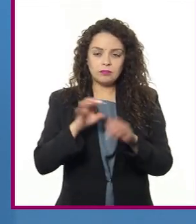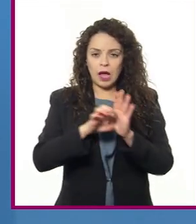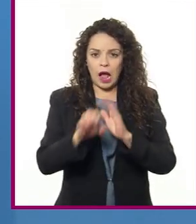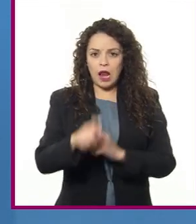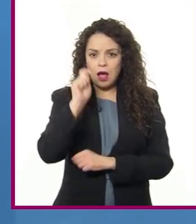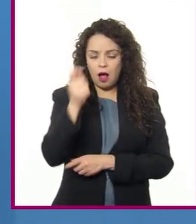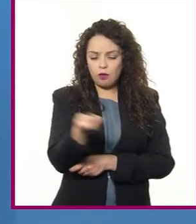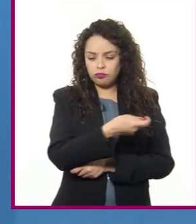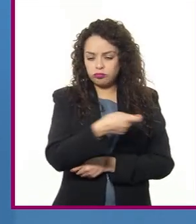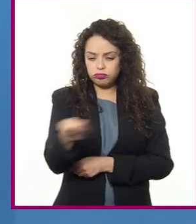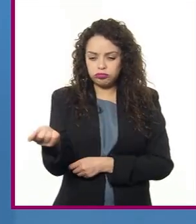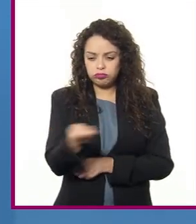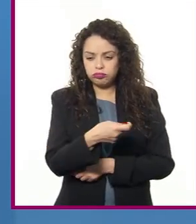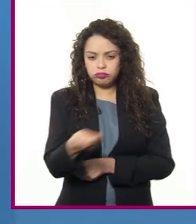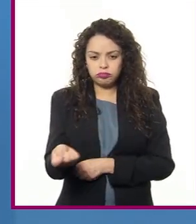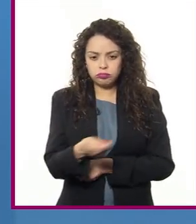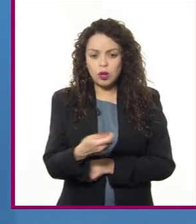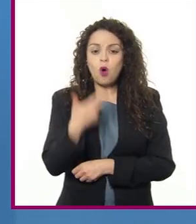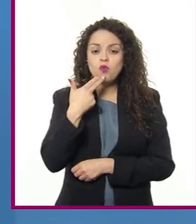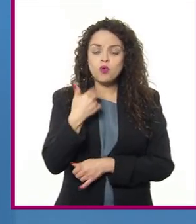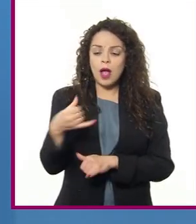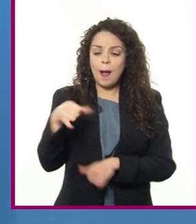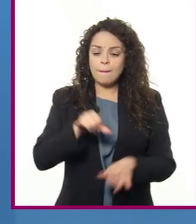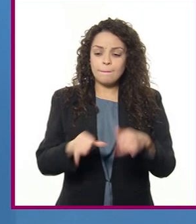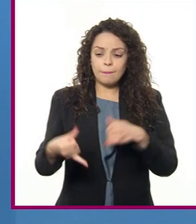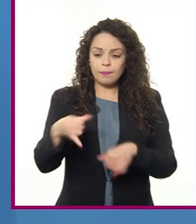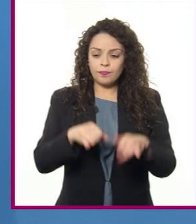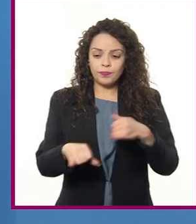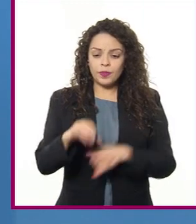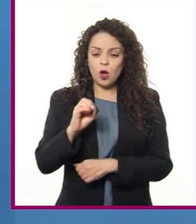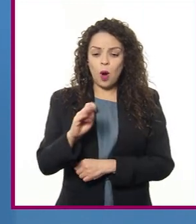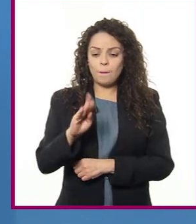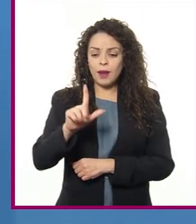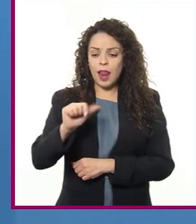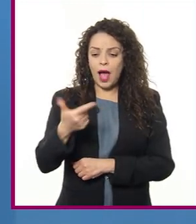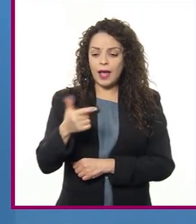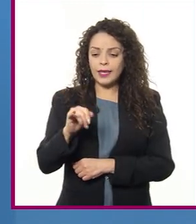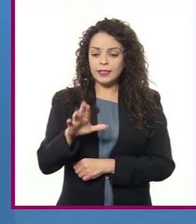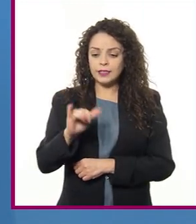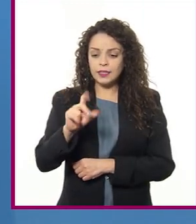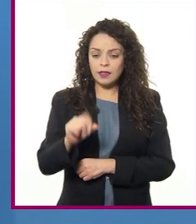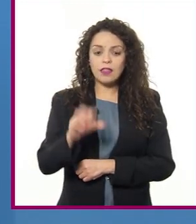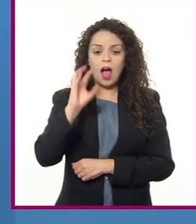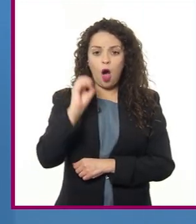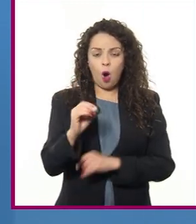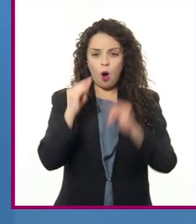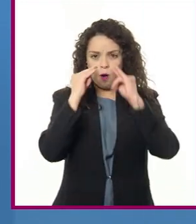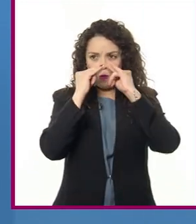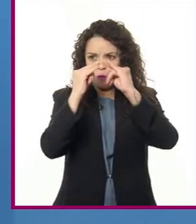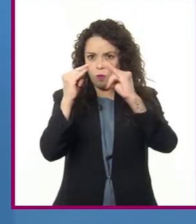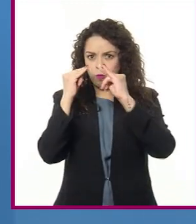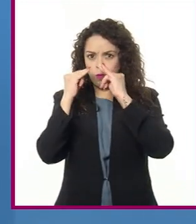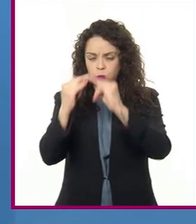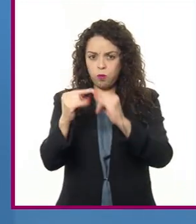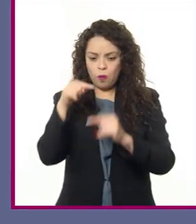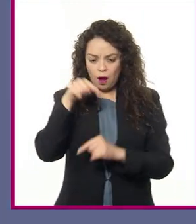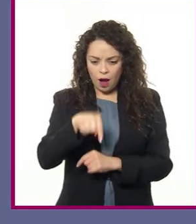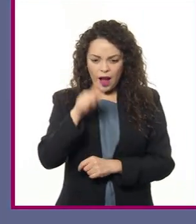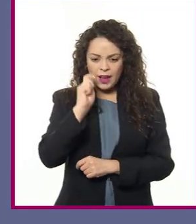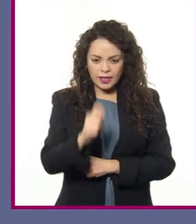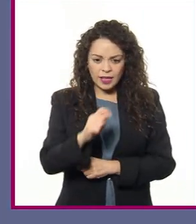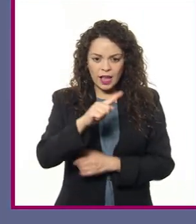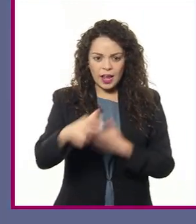artificial, el uso de fertilizantes y plaguicidas, e invernaderos que permiten cultivar en regiones áridas.